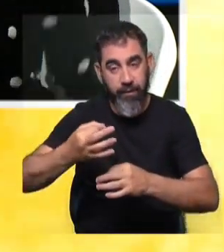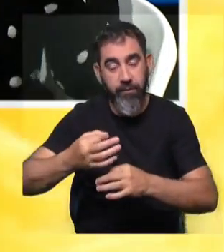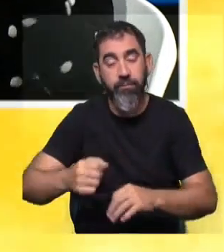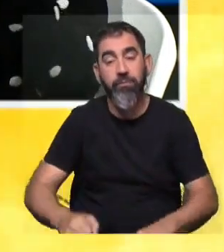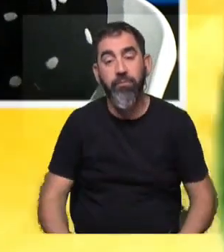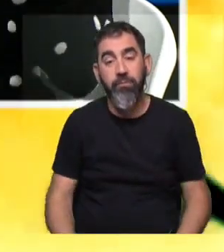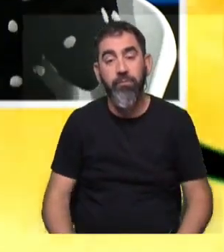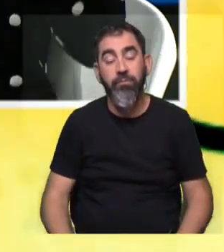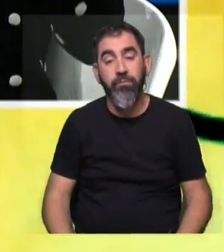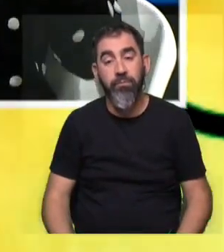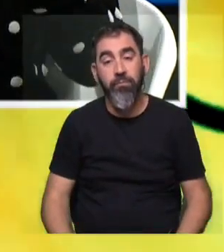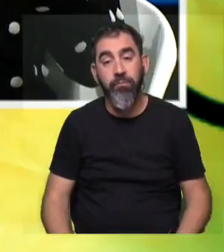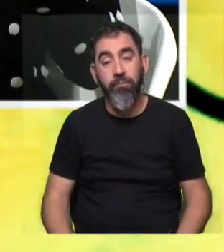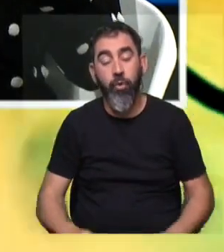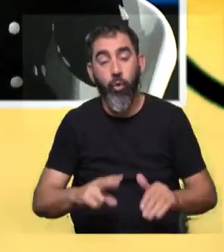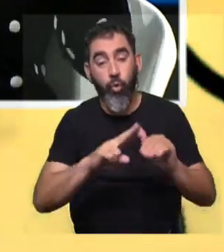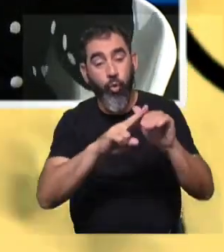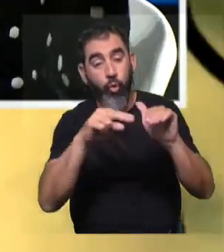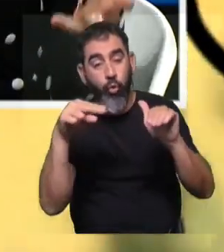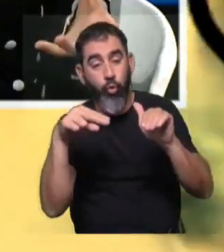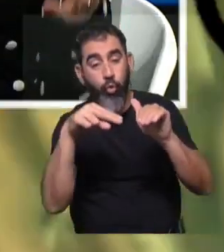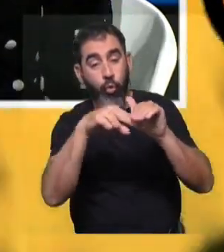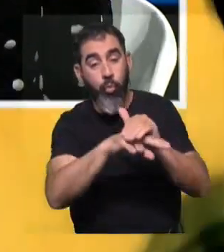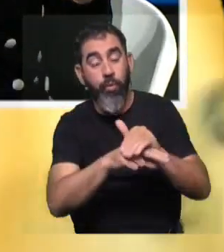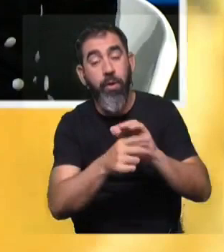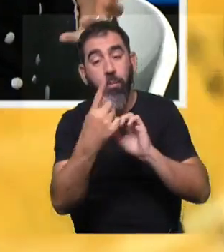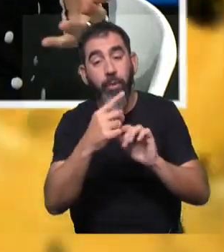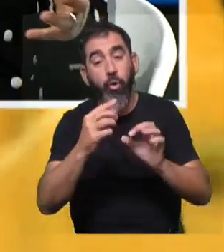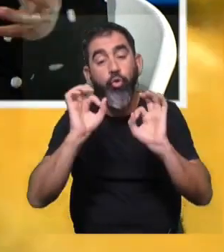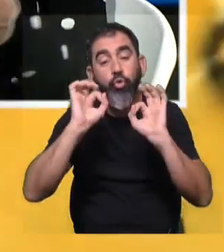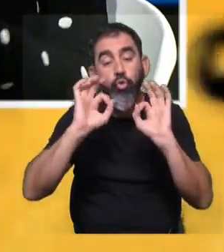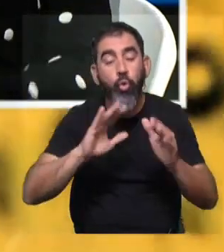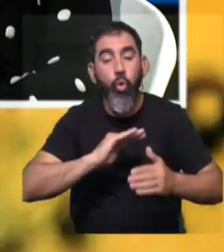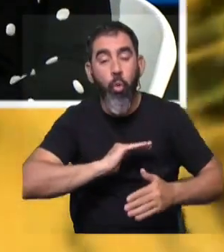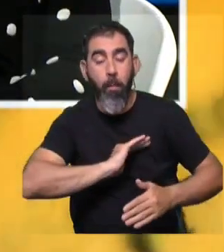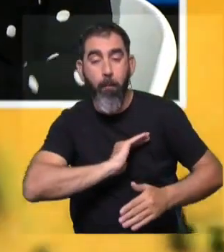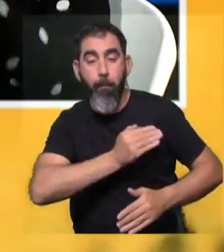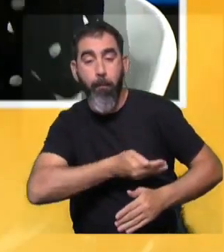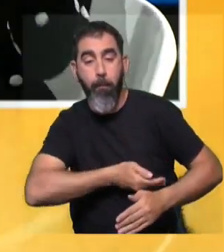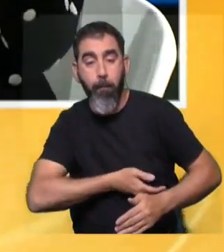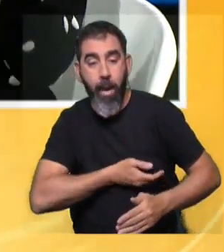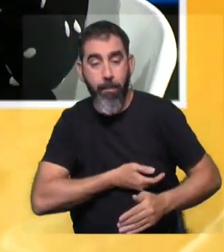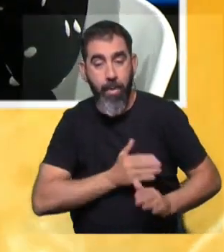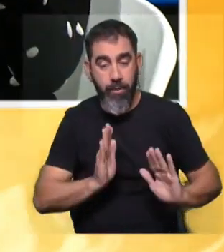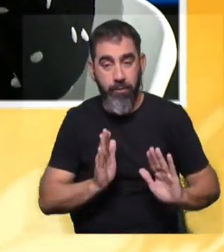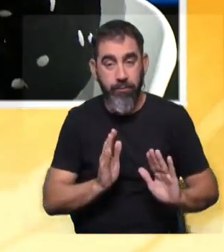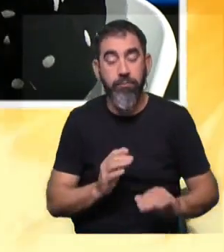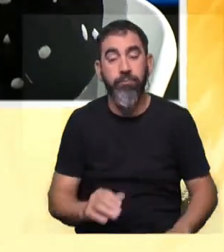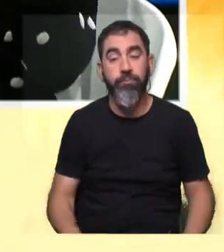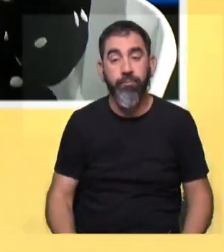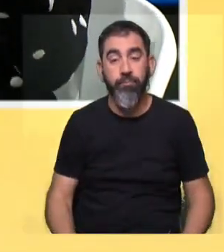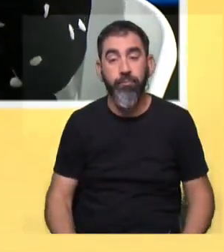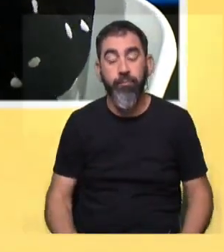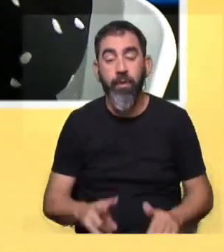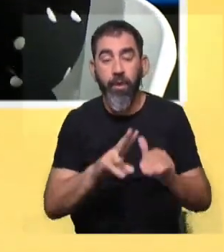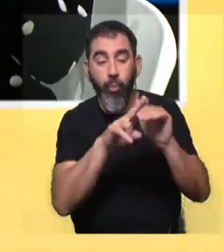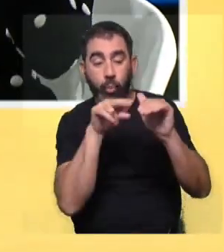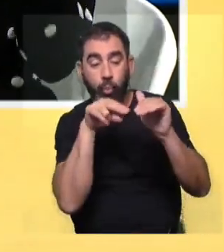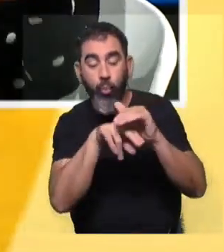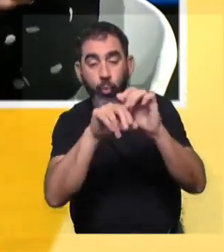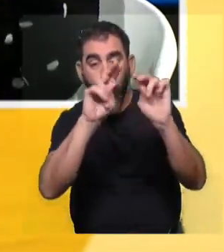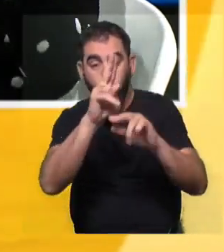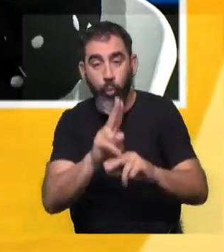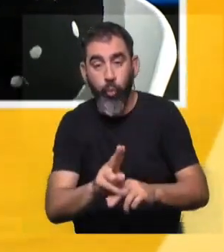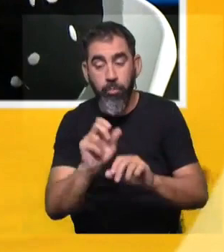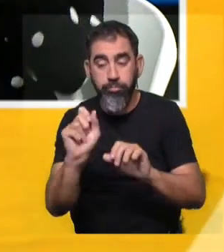esencialmente es realizar una tomografía, pero especialmente para la mama. Y en ese sentido, el tubo de rayos X que se utiliza, bueno,